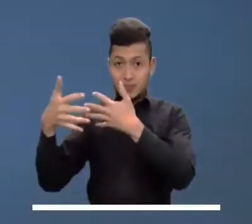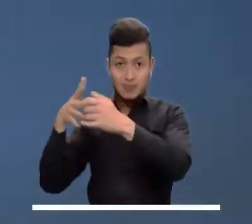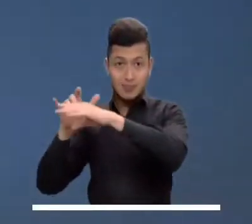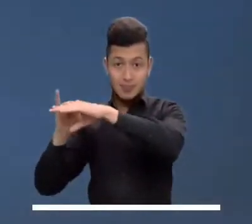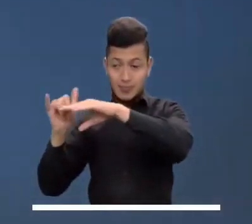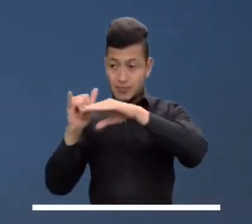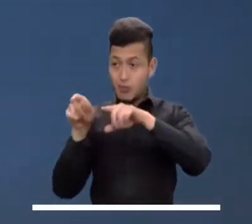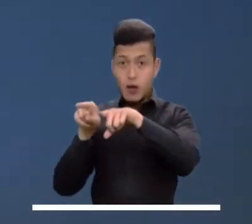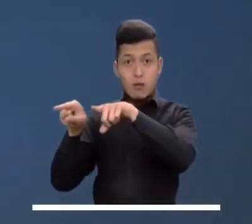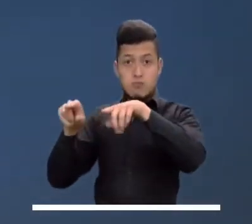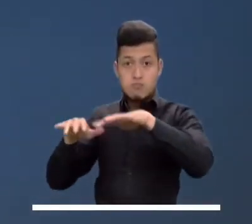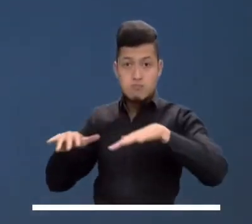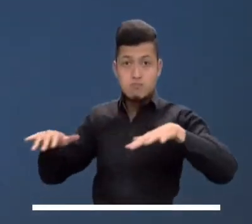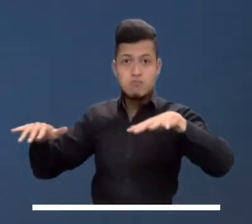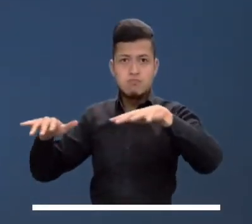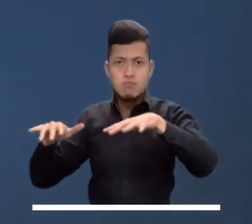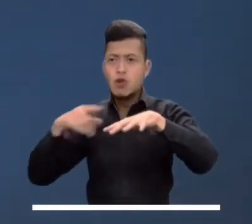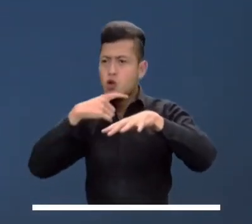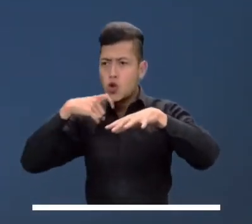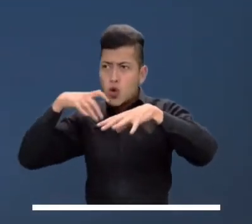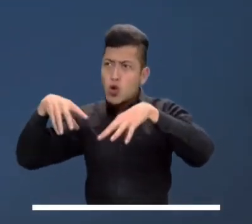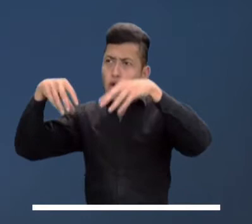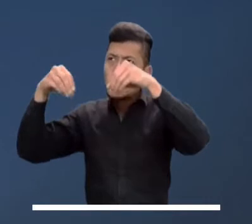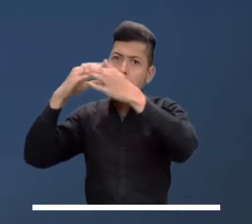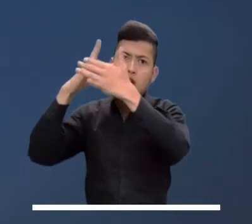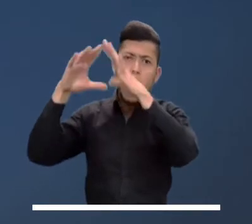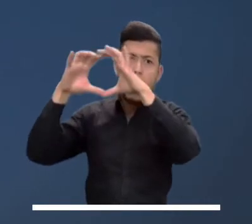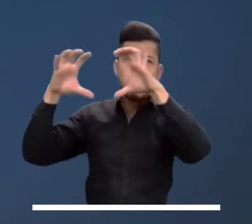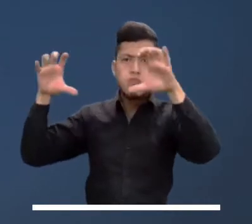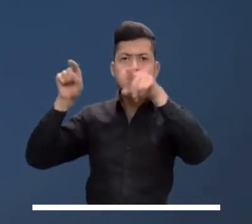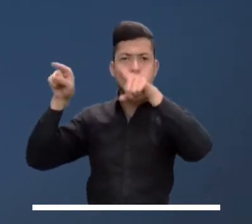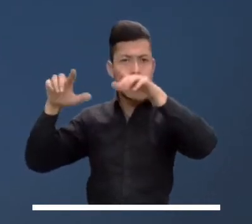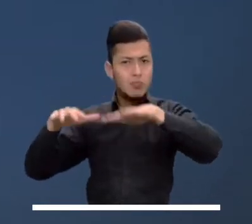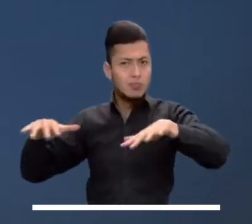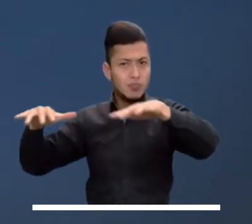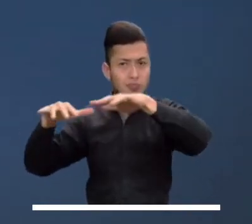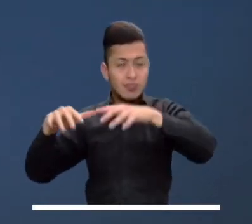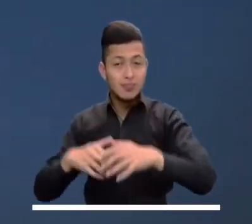San Andrés y Providencia continuarán con tiempo seco y cielo parcialmente nublado.